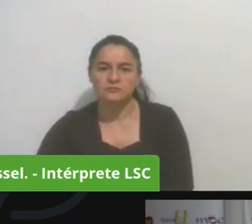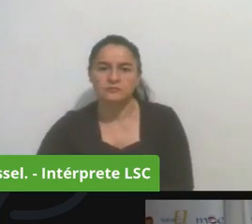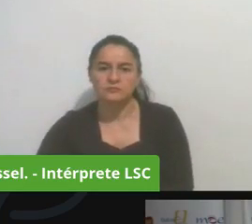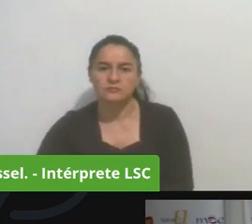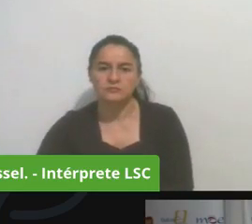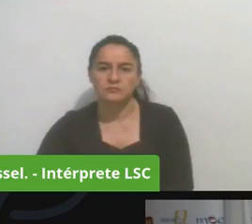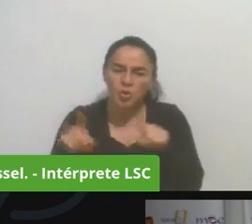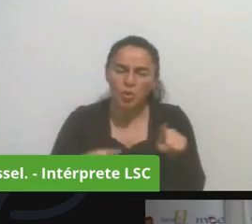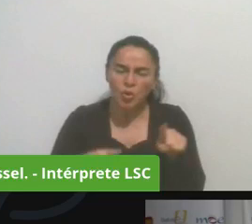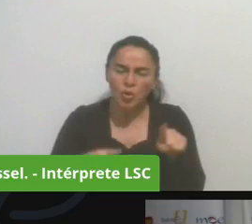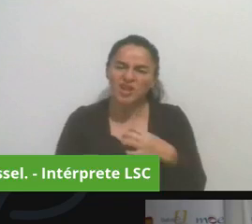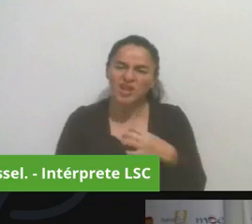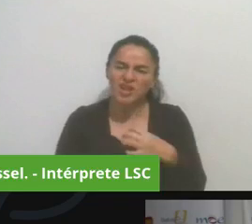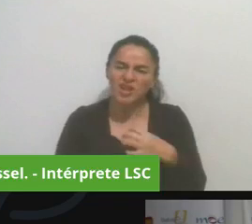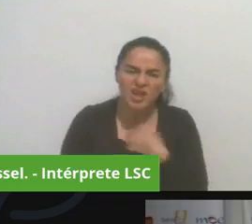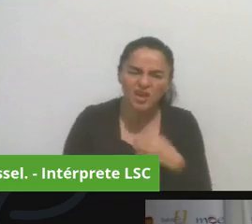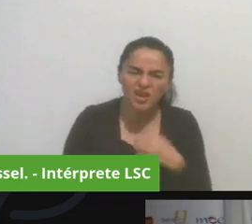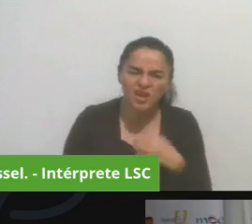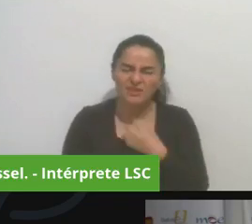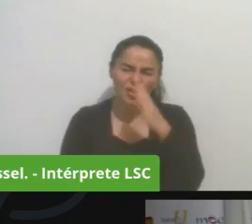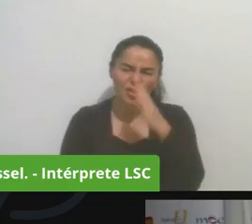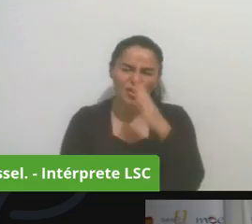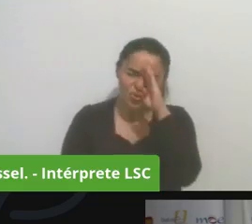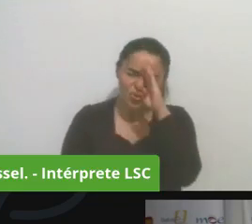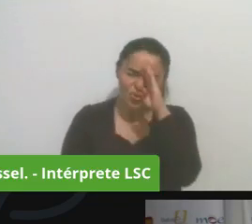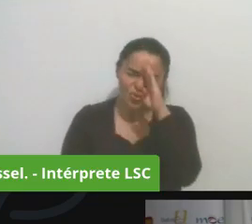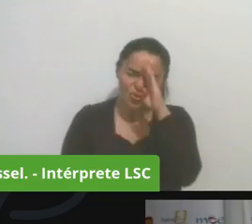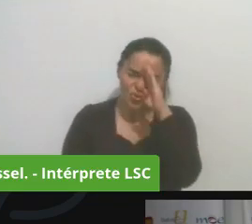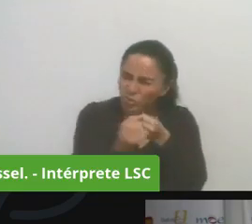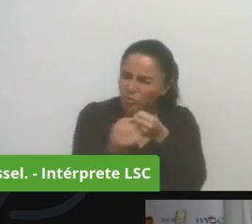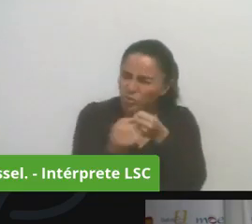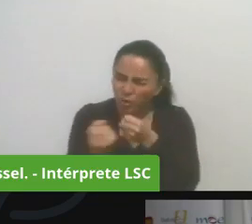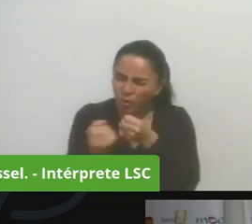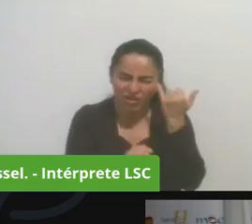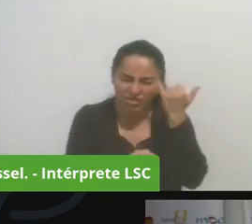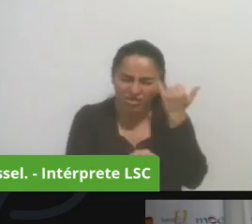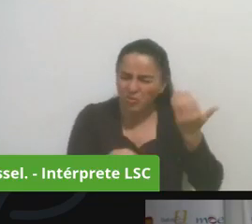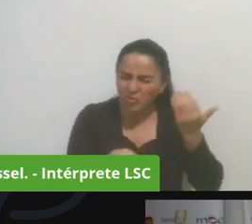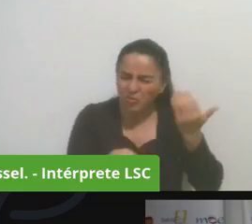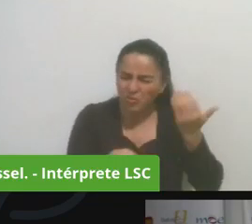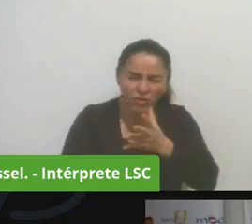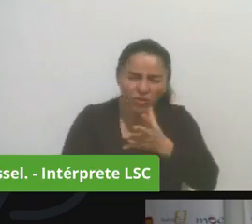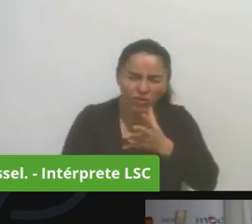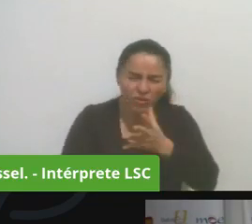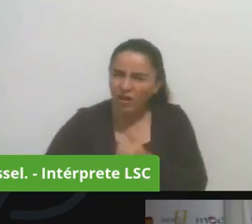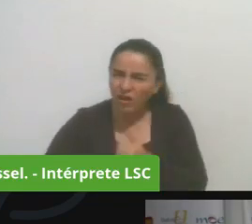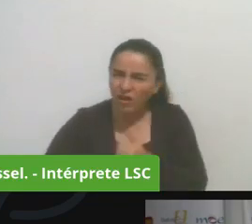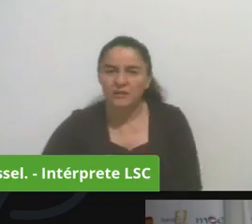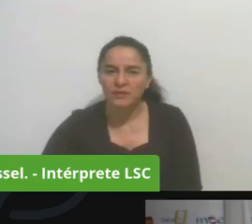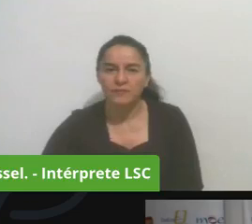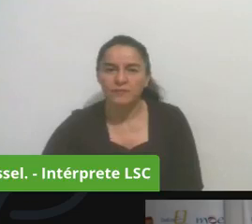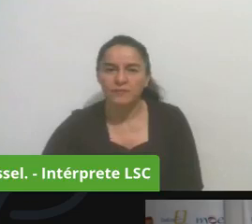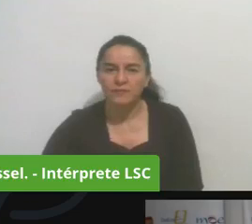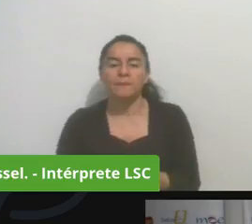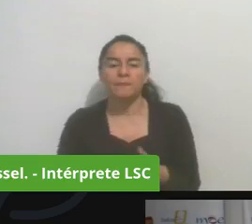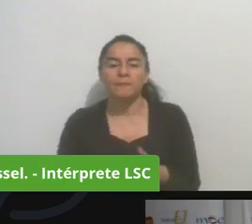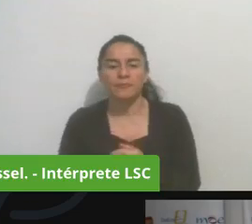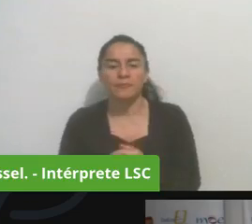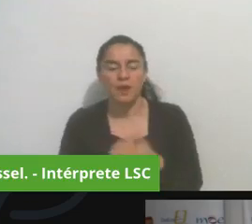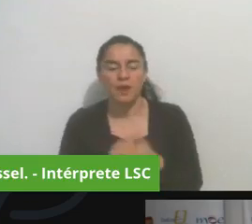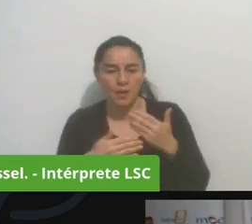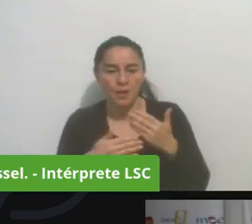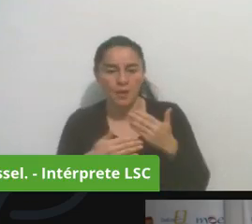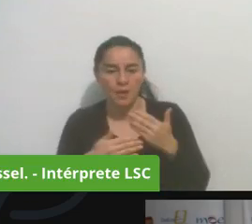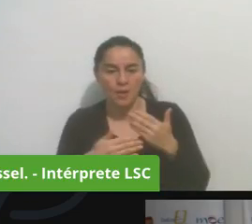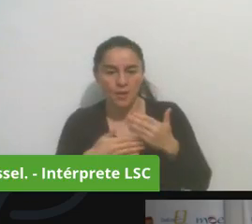tenemos un protocolo de acción que concertamos con el idepac el objetivo es que toda la información que nos llega a